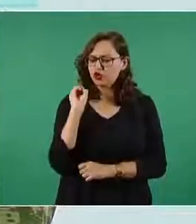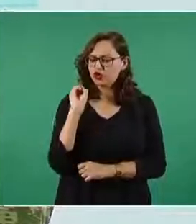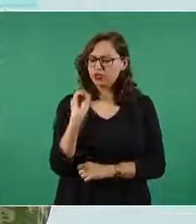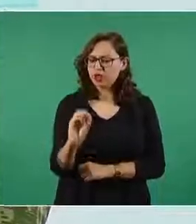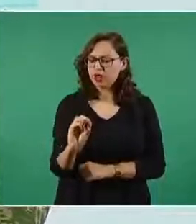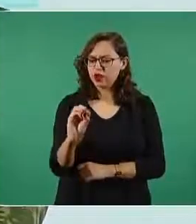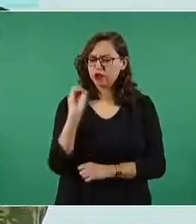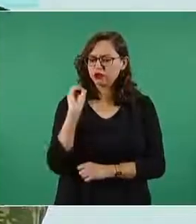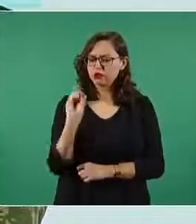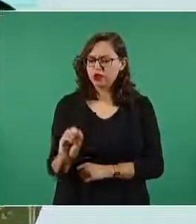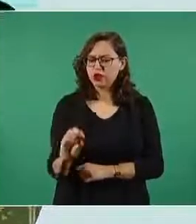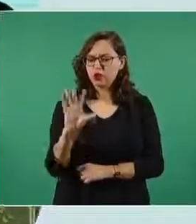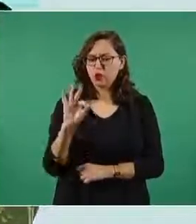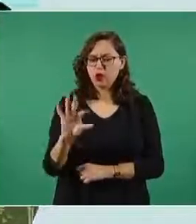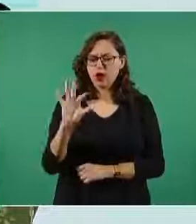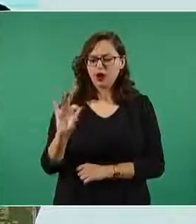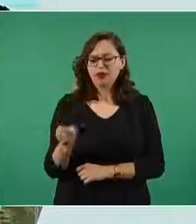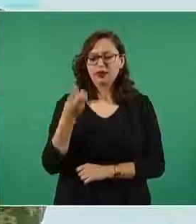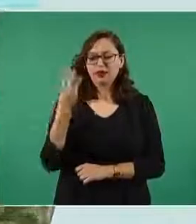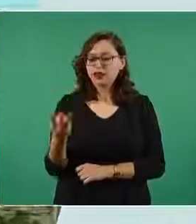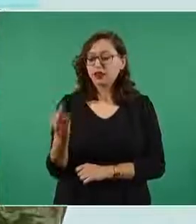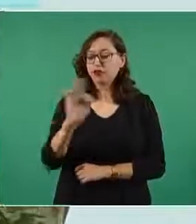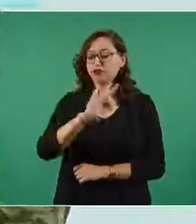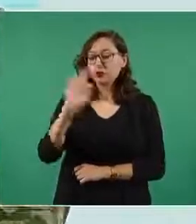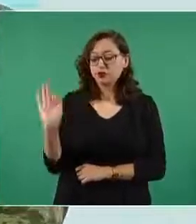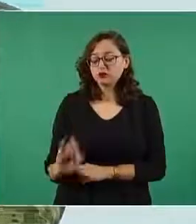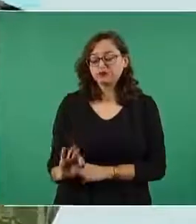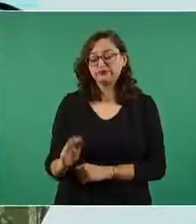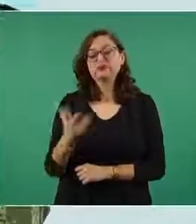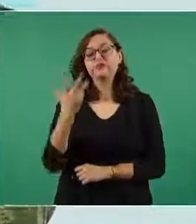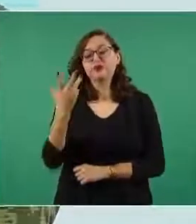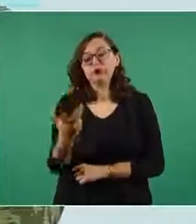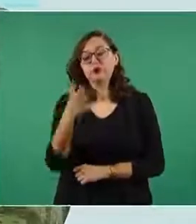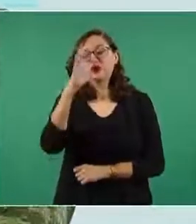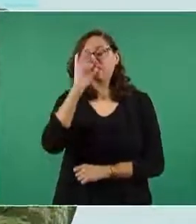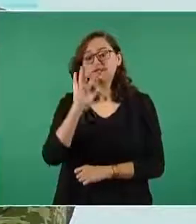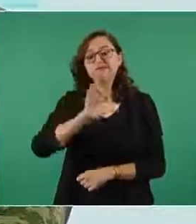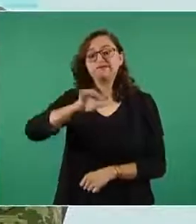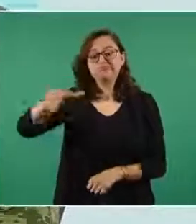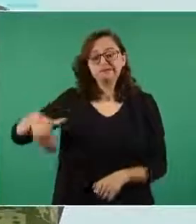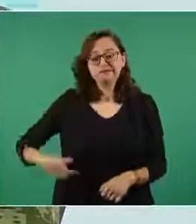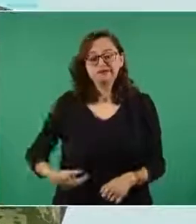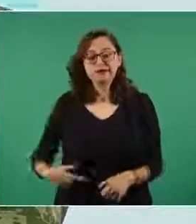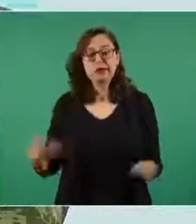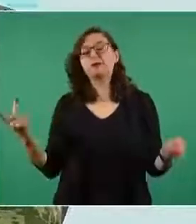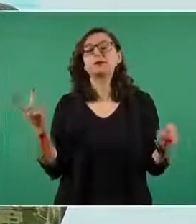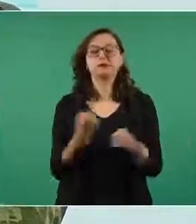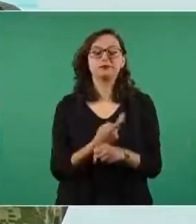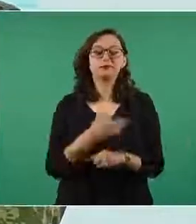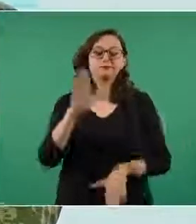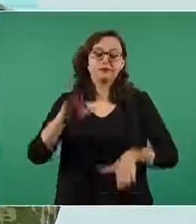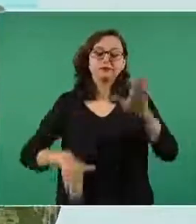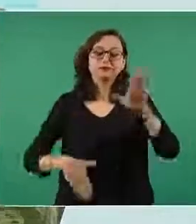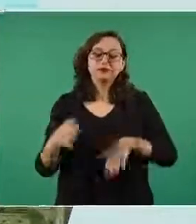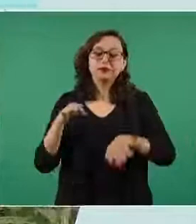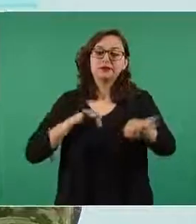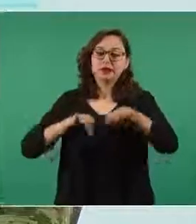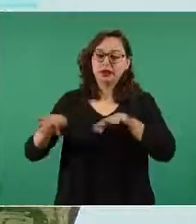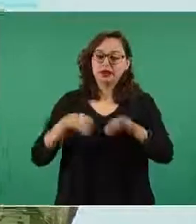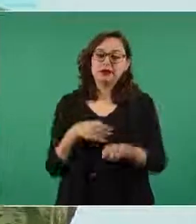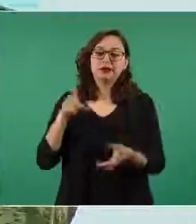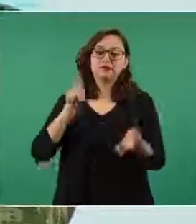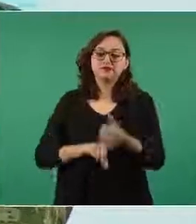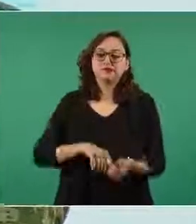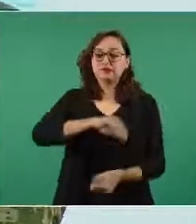de cinco decesos normalmente son accidentes de trabajo quitarse el cable de seguridad cuando está en las alturas acercarse a una